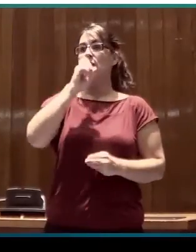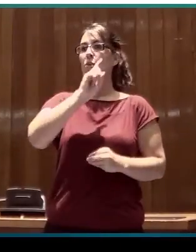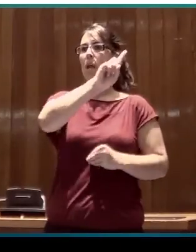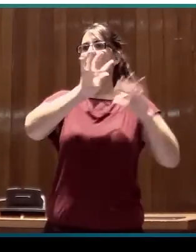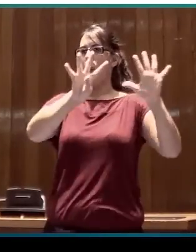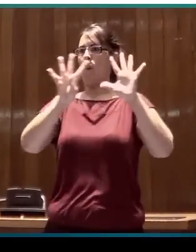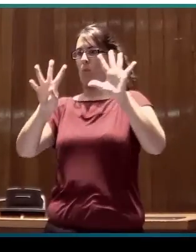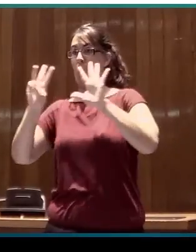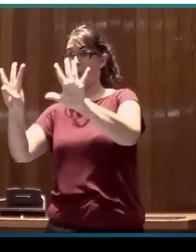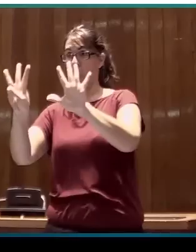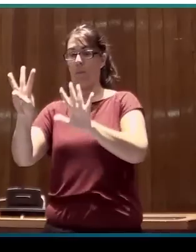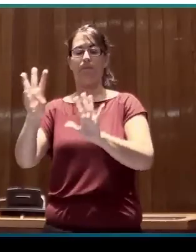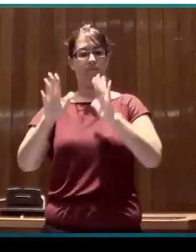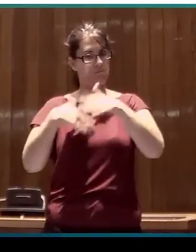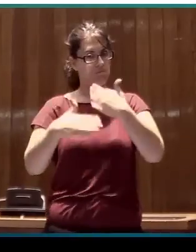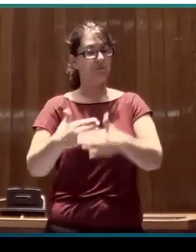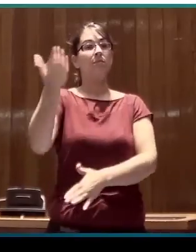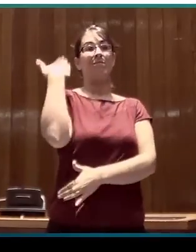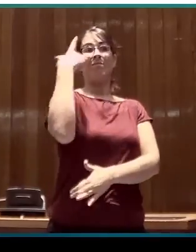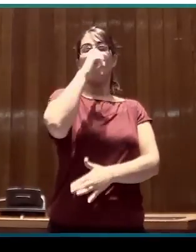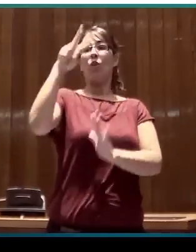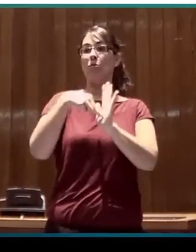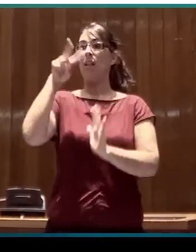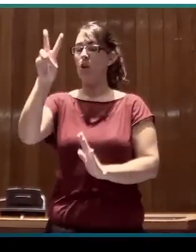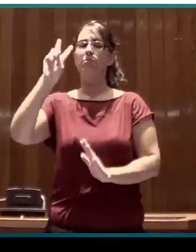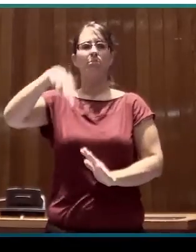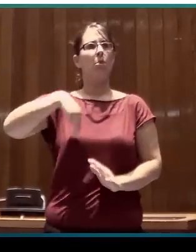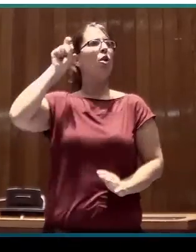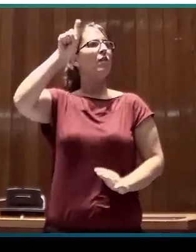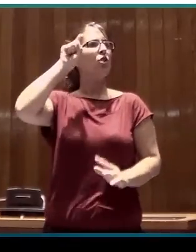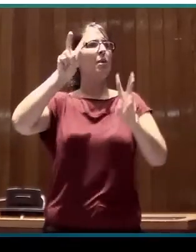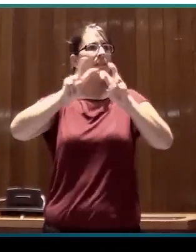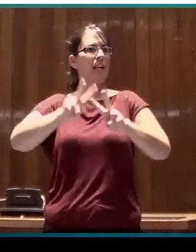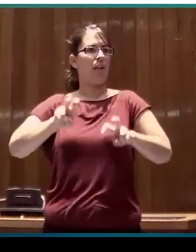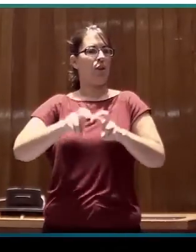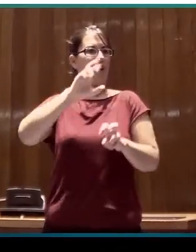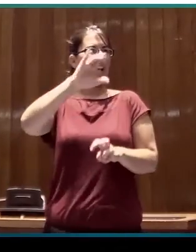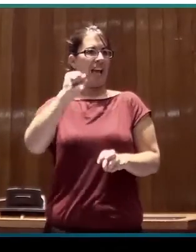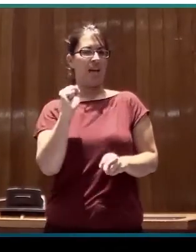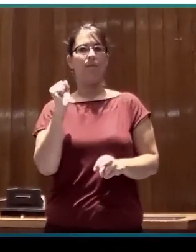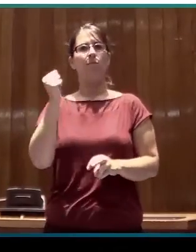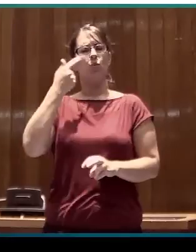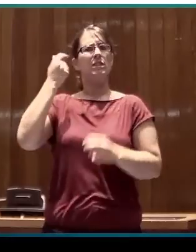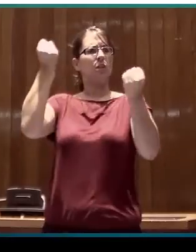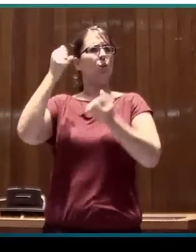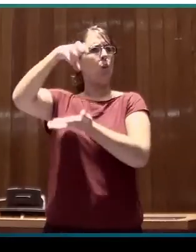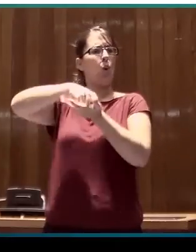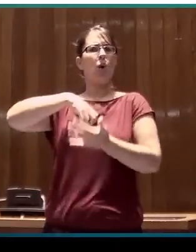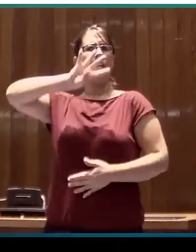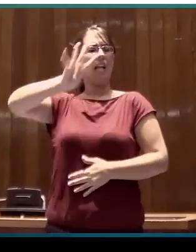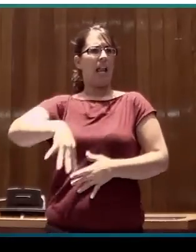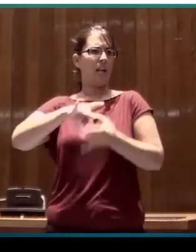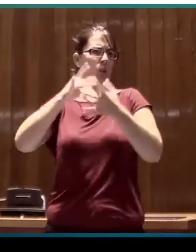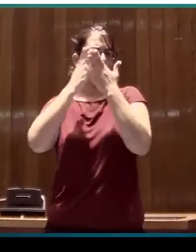Desde 2002 es profesor de investigación de ICREA, la institución catalana de recerca y